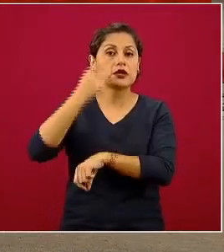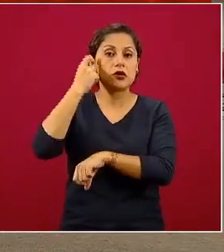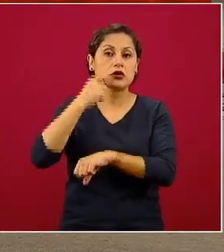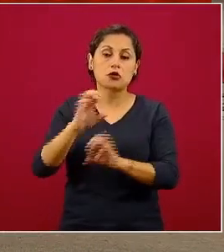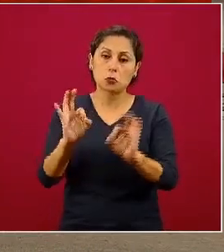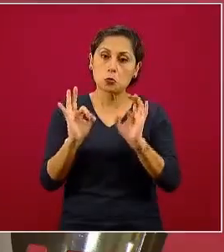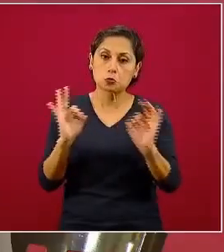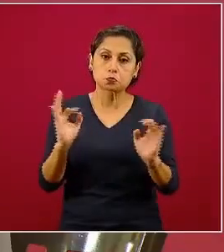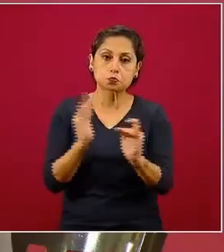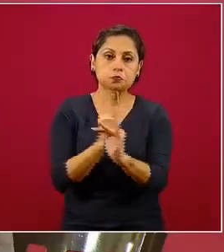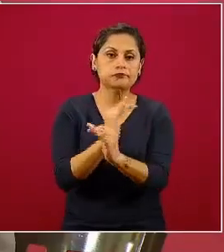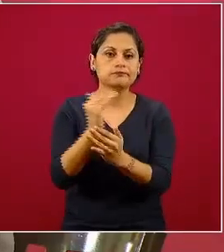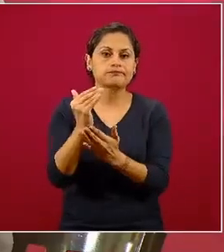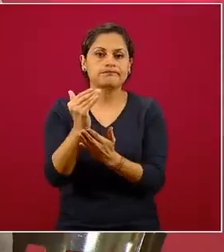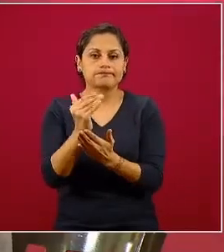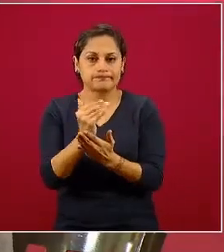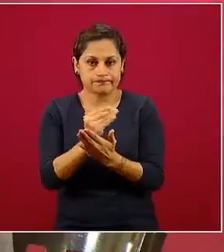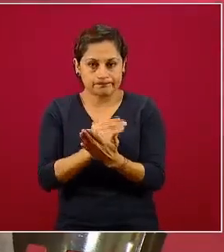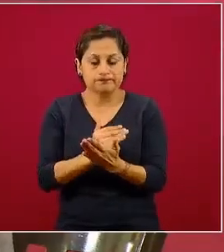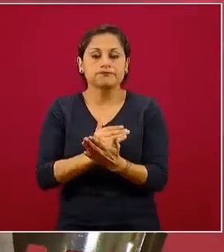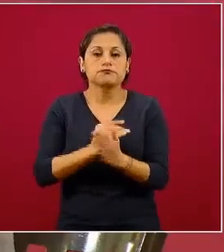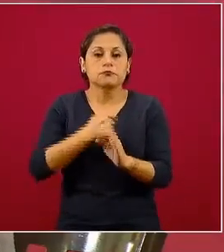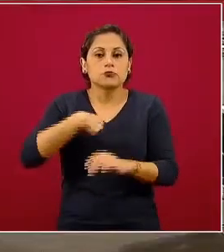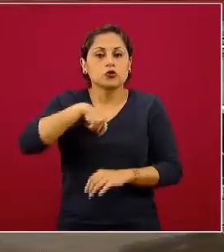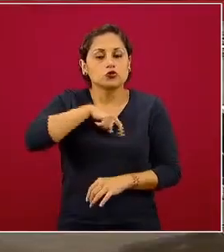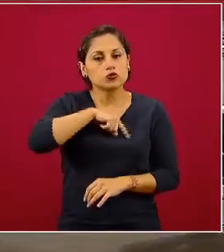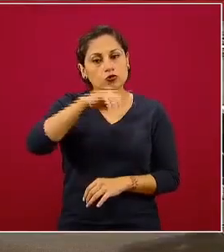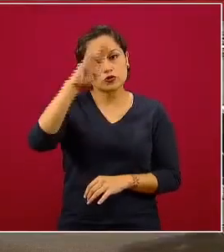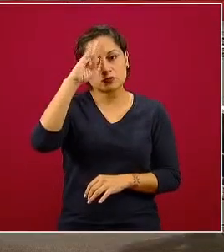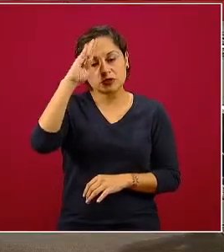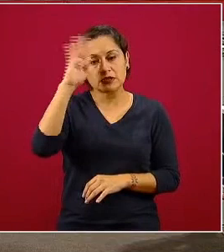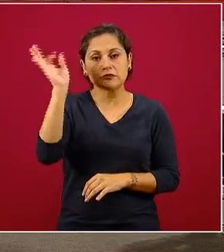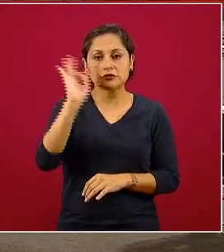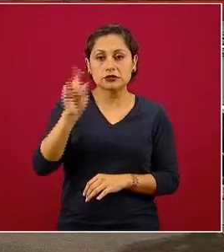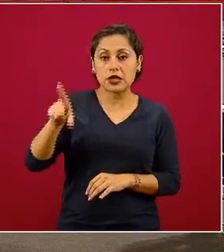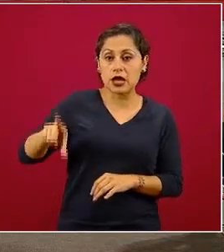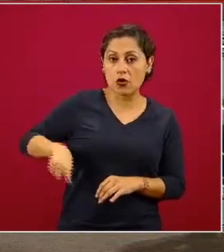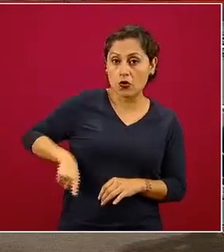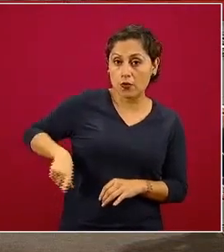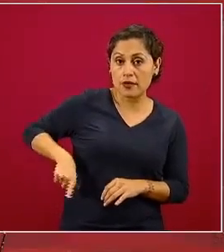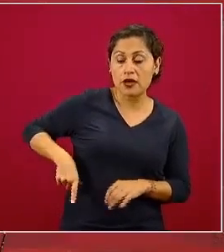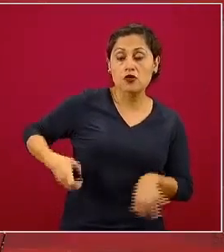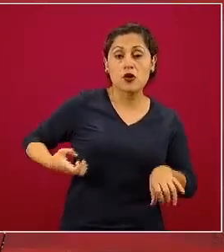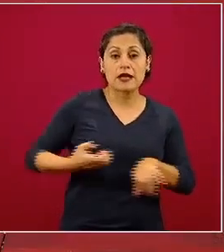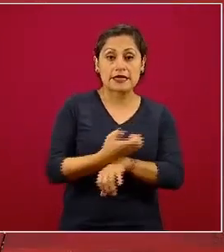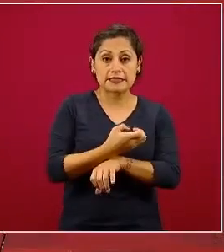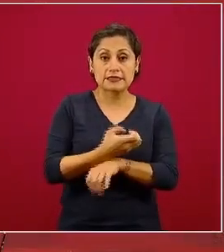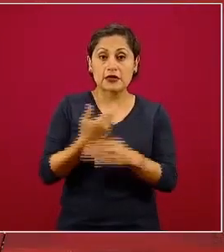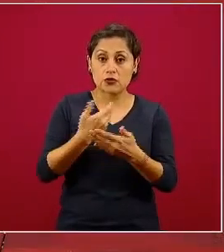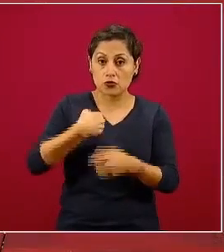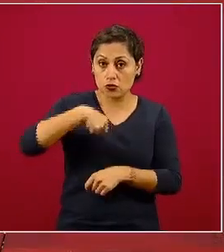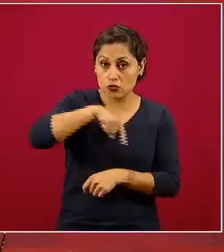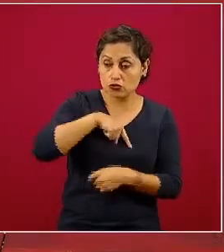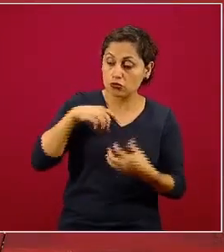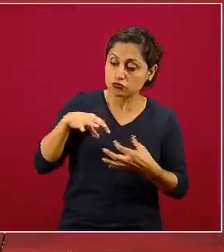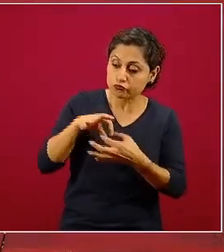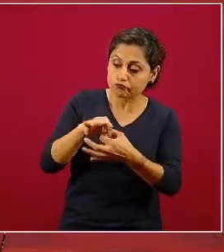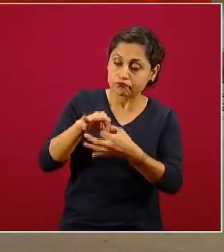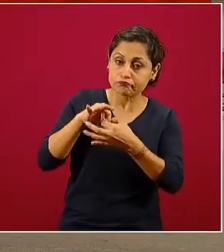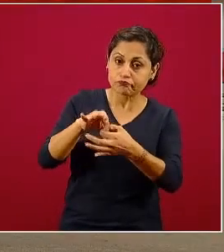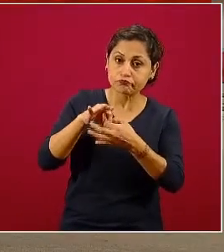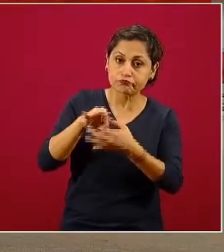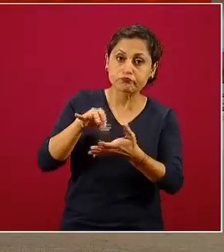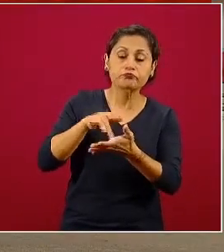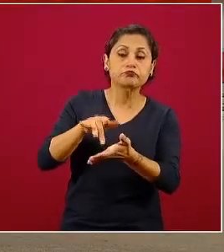pensamos que es simplemente cosa de estar acompañando al gobierno de Guerrero, pero insisto, la respuesta de parte del gobernador, de parte del